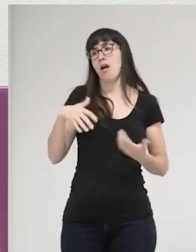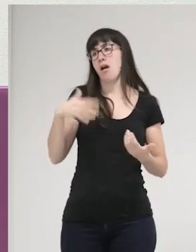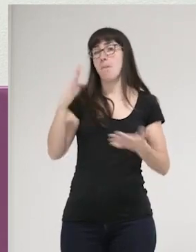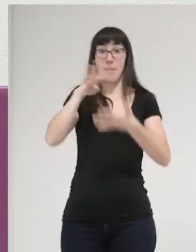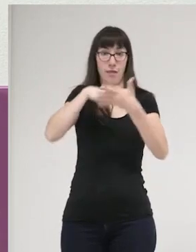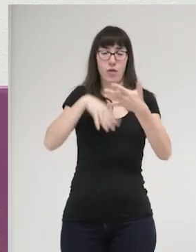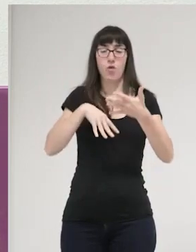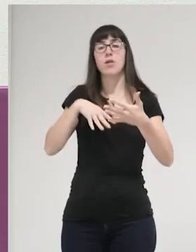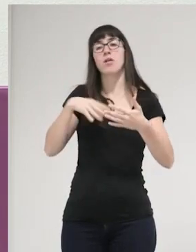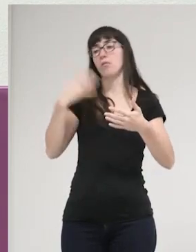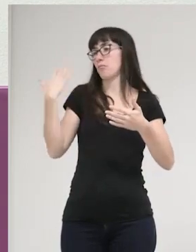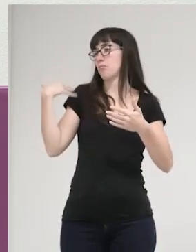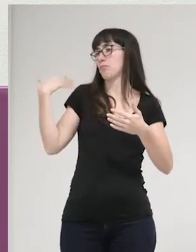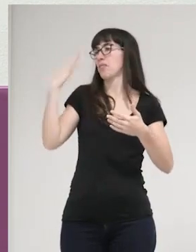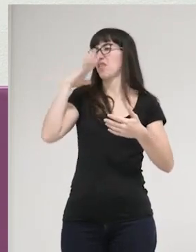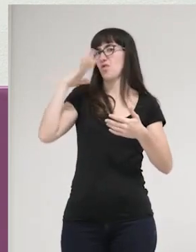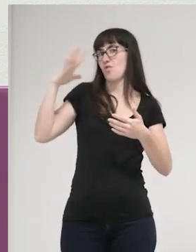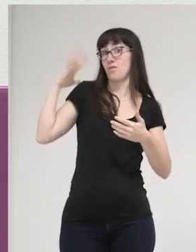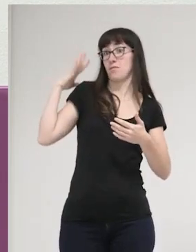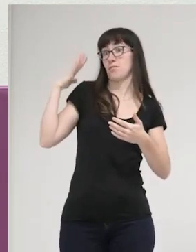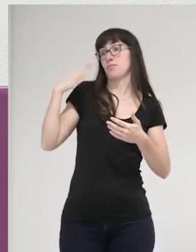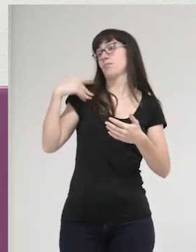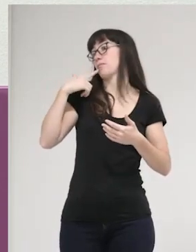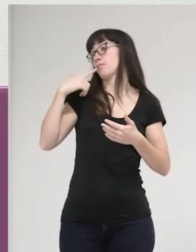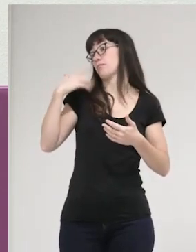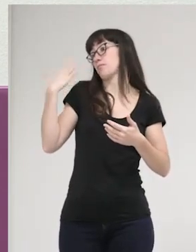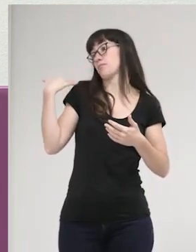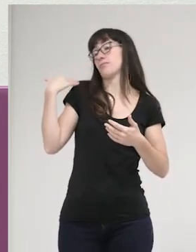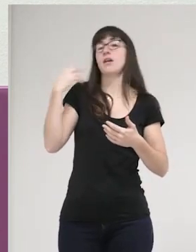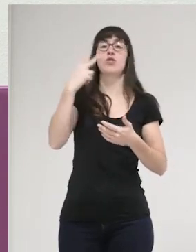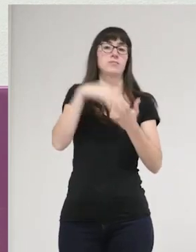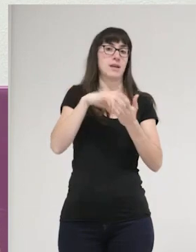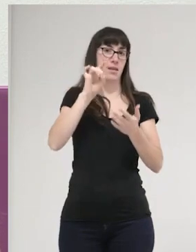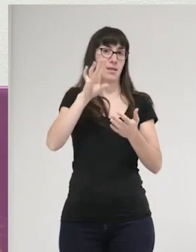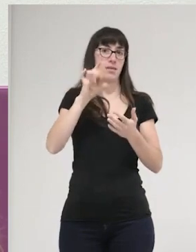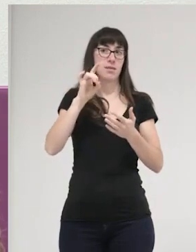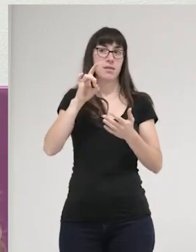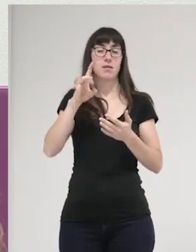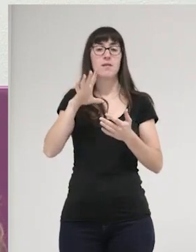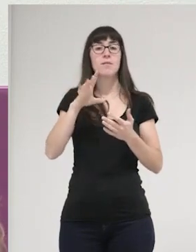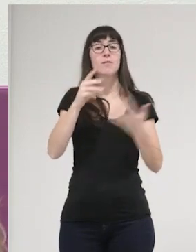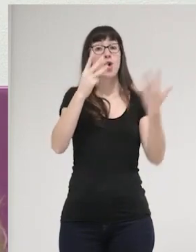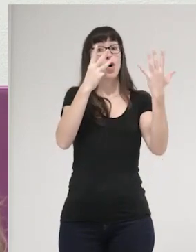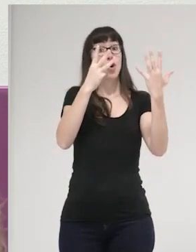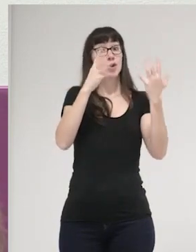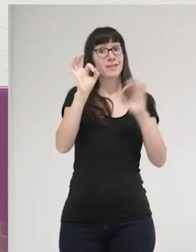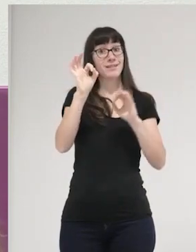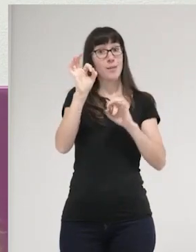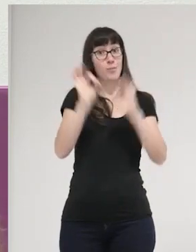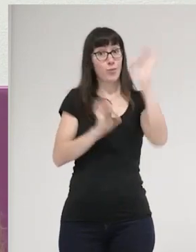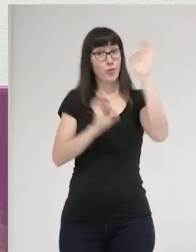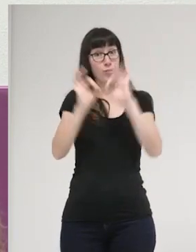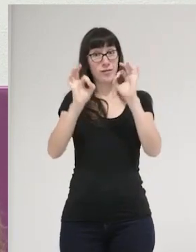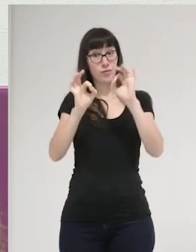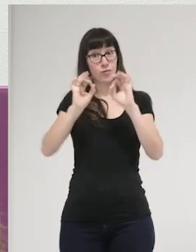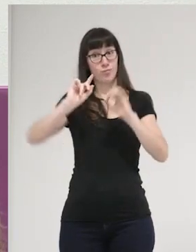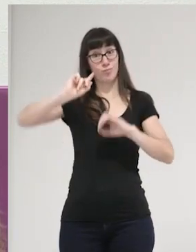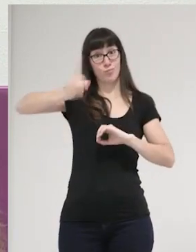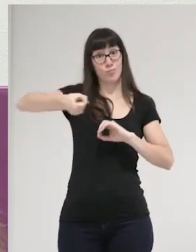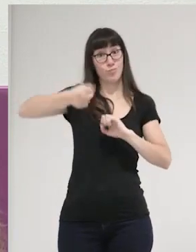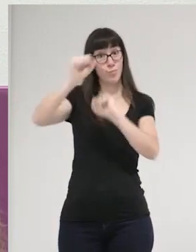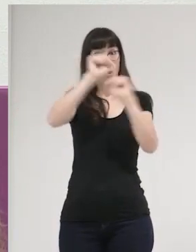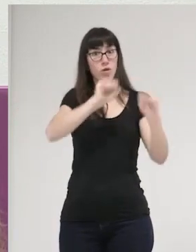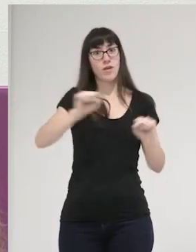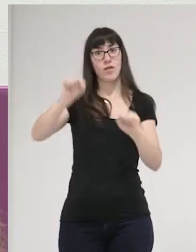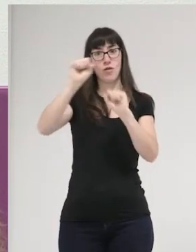hasta el año 2015, pero han denegado el 80% de las órdenes de protección solicitadas, mientras que